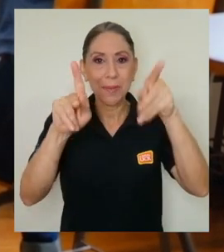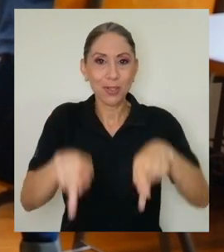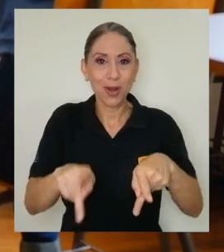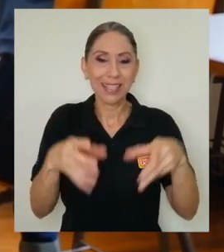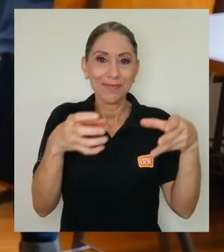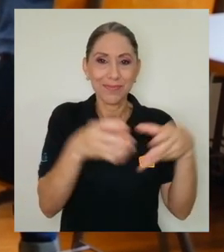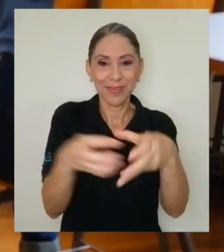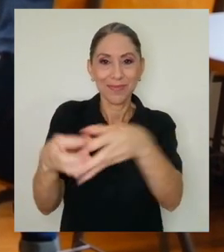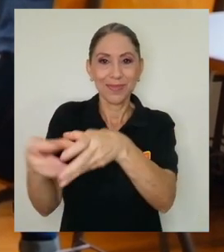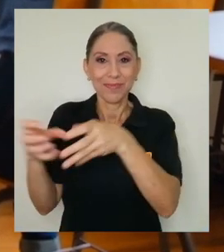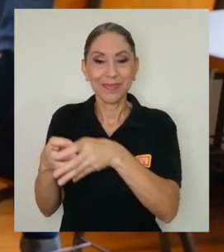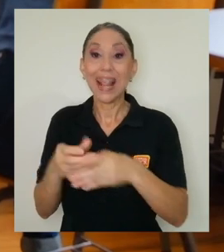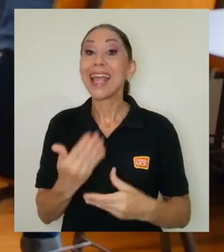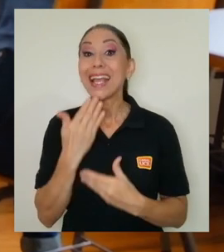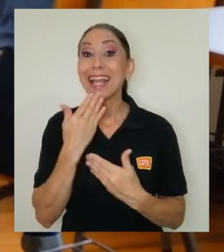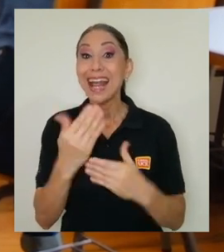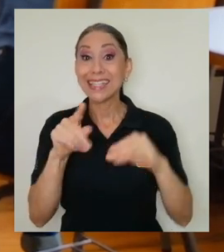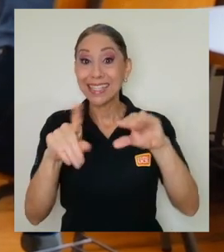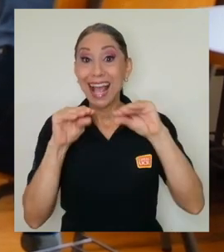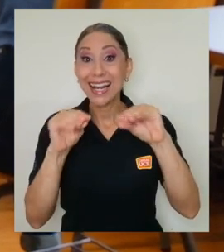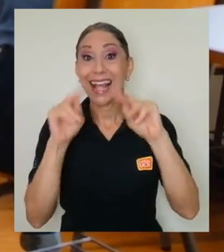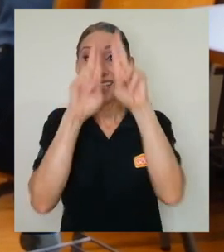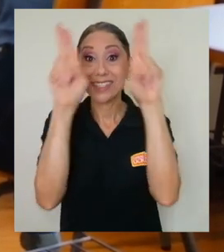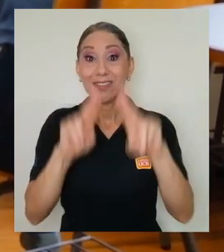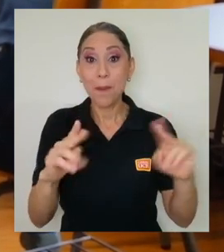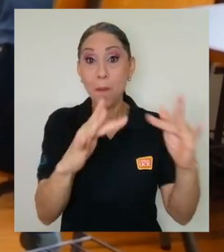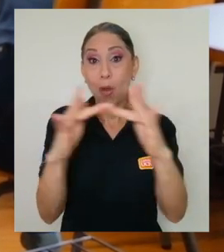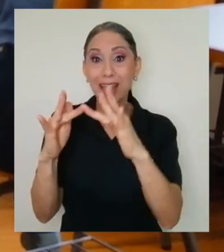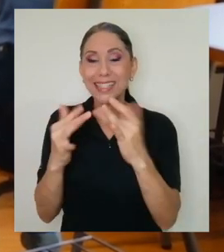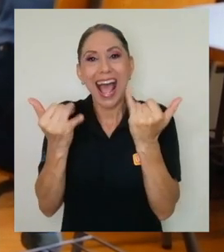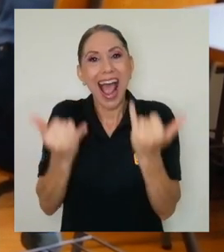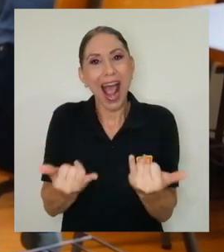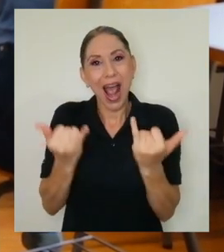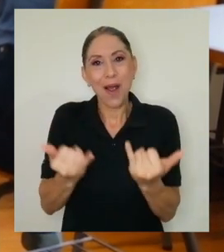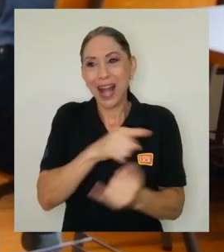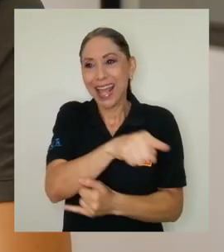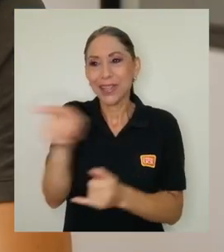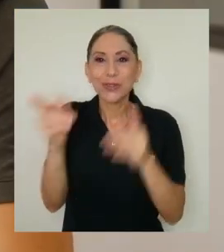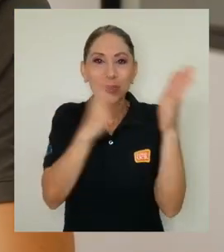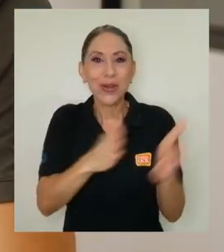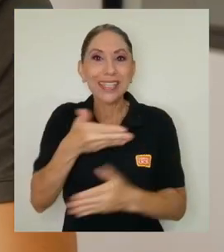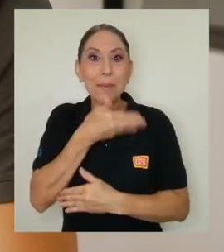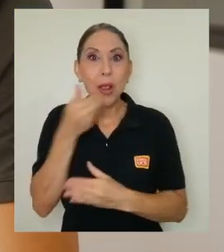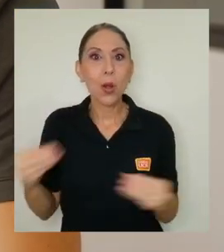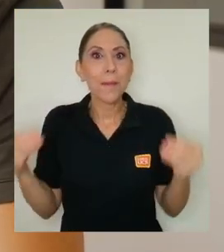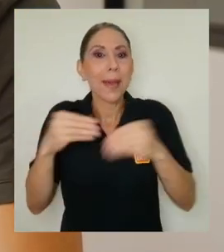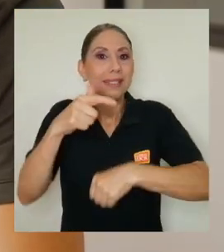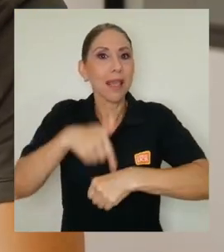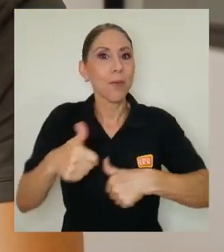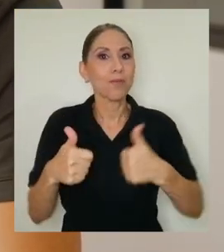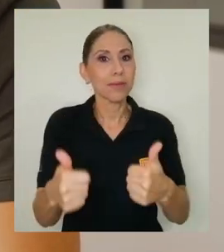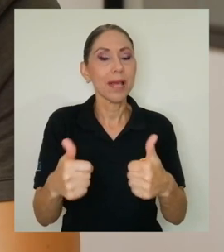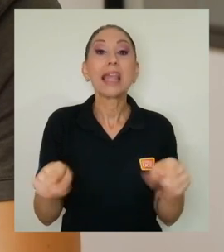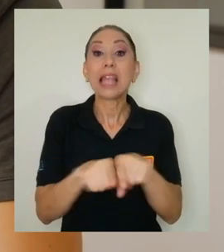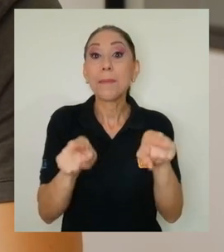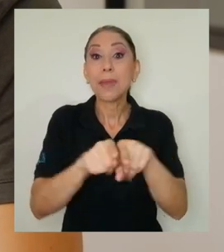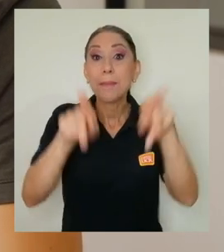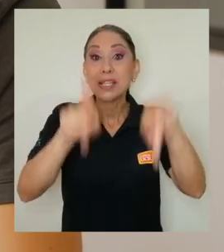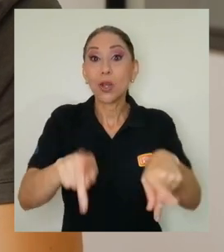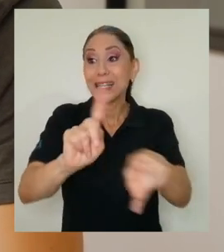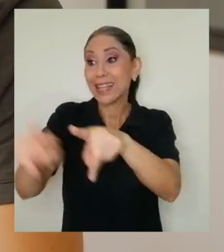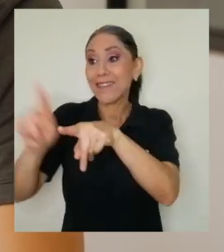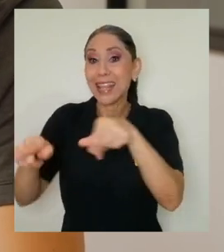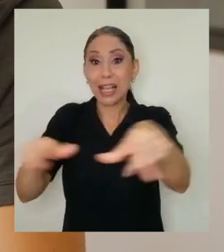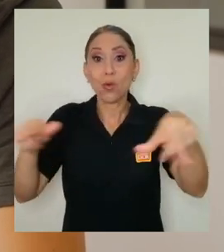Gracias a las clases remotas, los alumnos ahora se organizan mejor y ahorran más tiempo. Incluso, se han matriculado personas de distintos